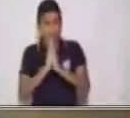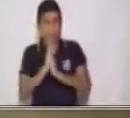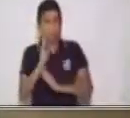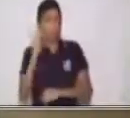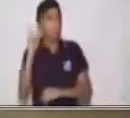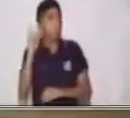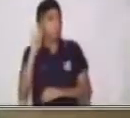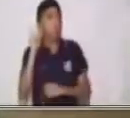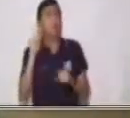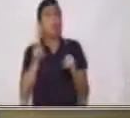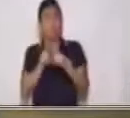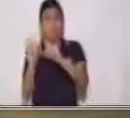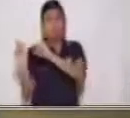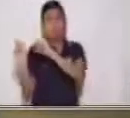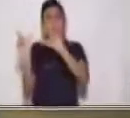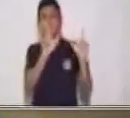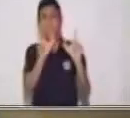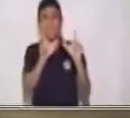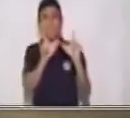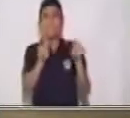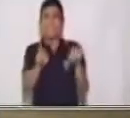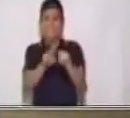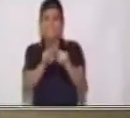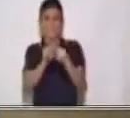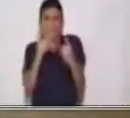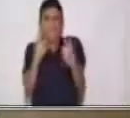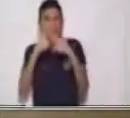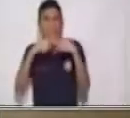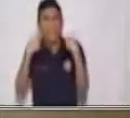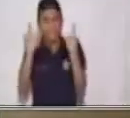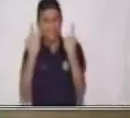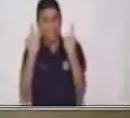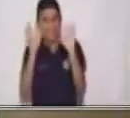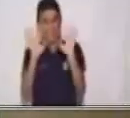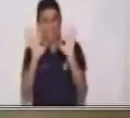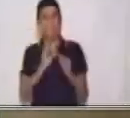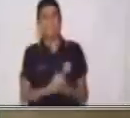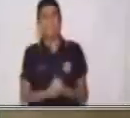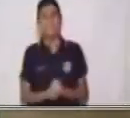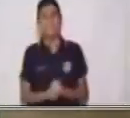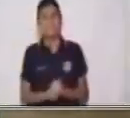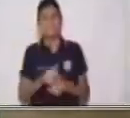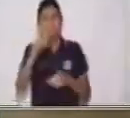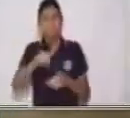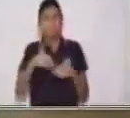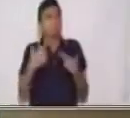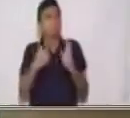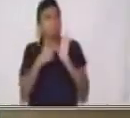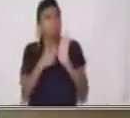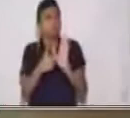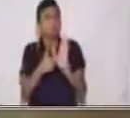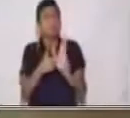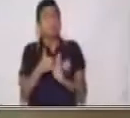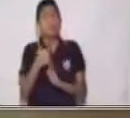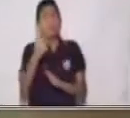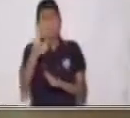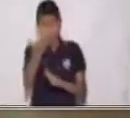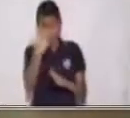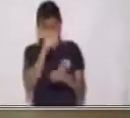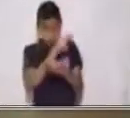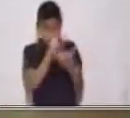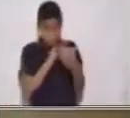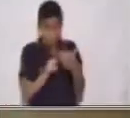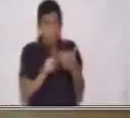orejas atentas y una carita feliz. Muy bien. Vamos a ver entonces. Lean conmigo